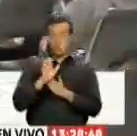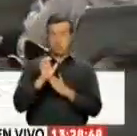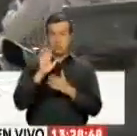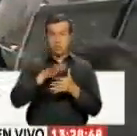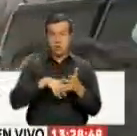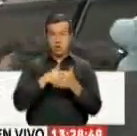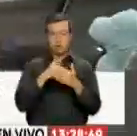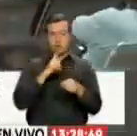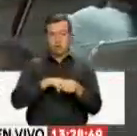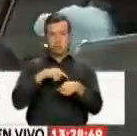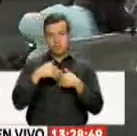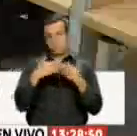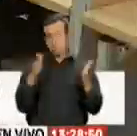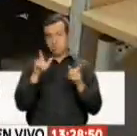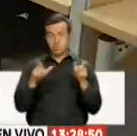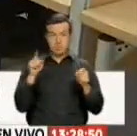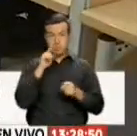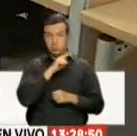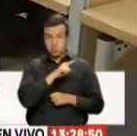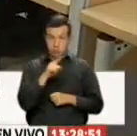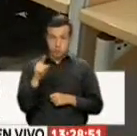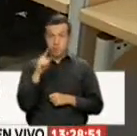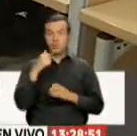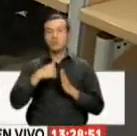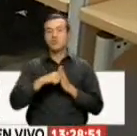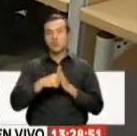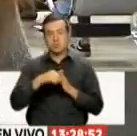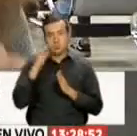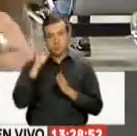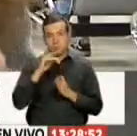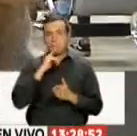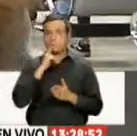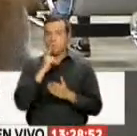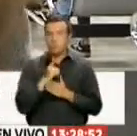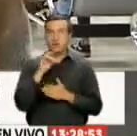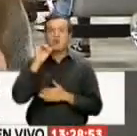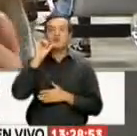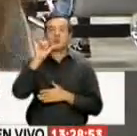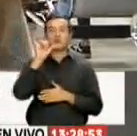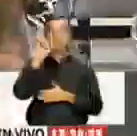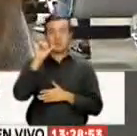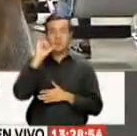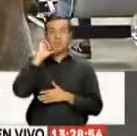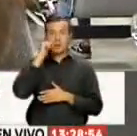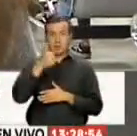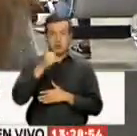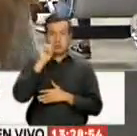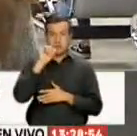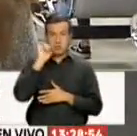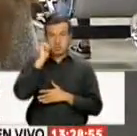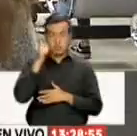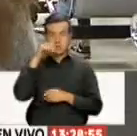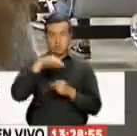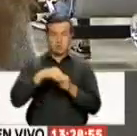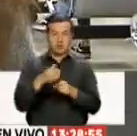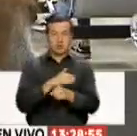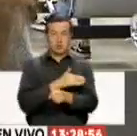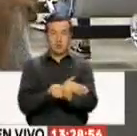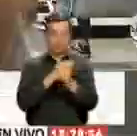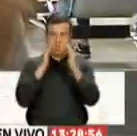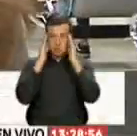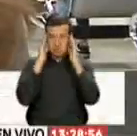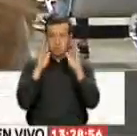En horario Extendido Para que los ciudadanos Puedan obtener Su cédula De identidad El sábado Que es mañana Previo a elecciones Estaremos